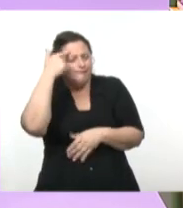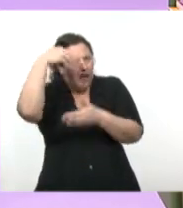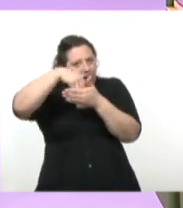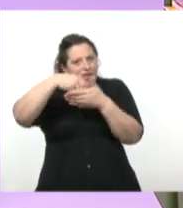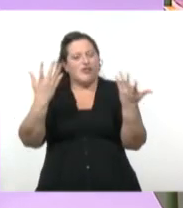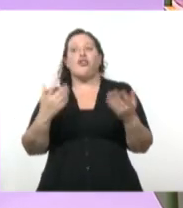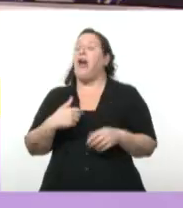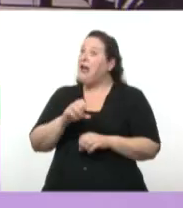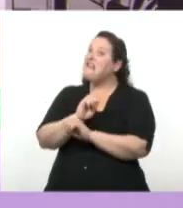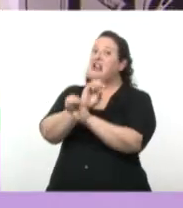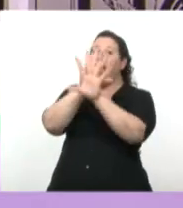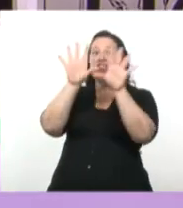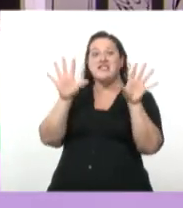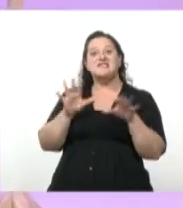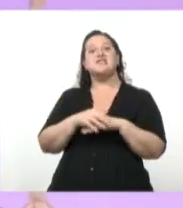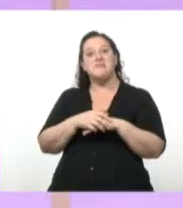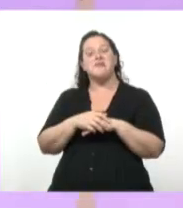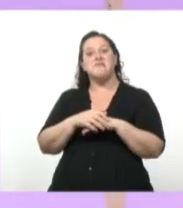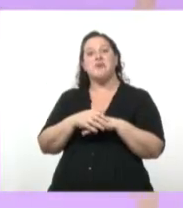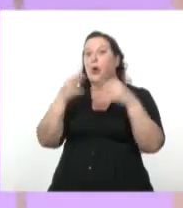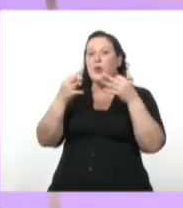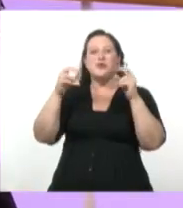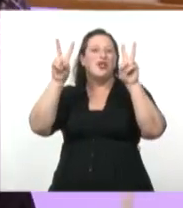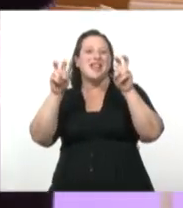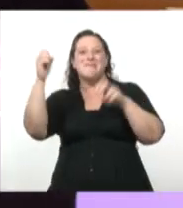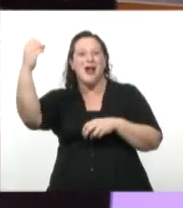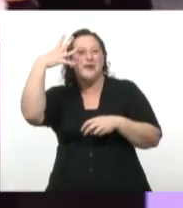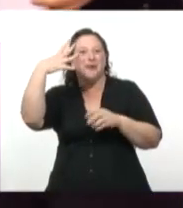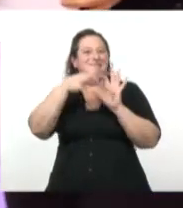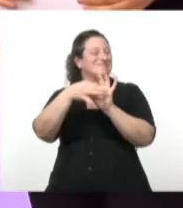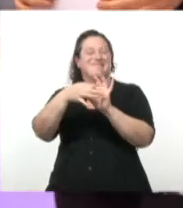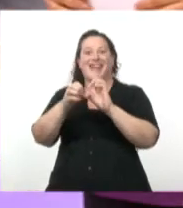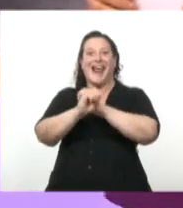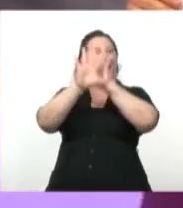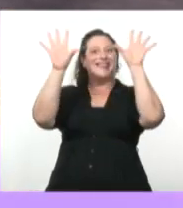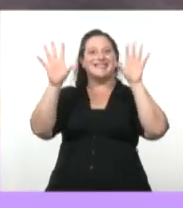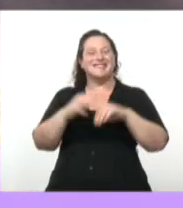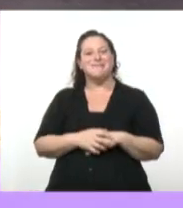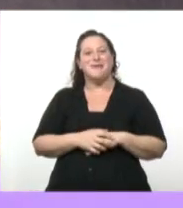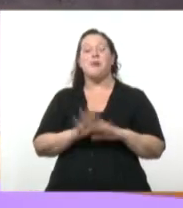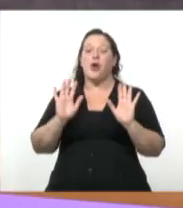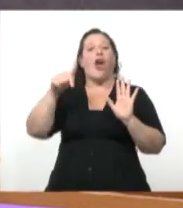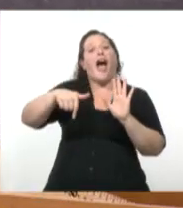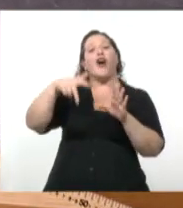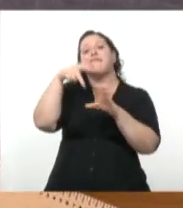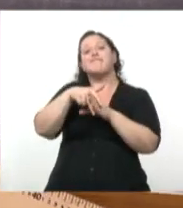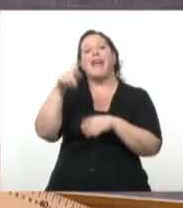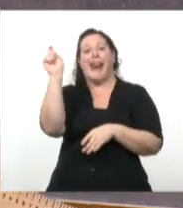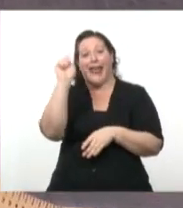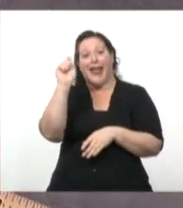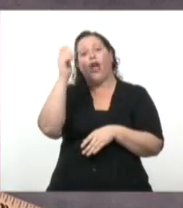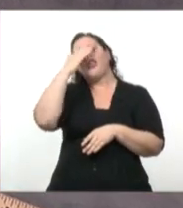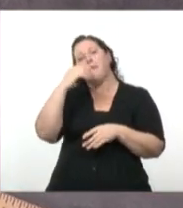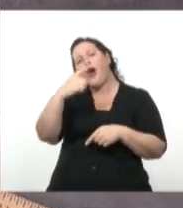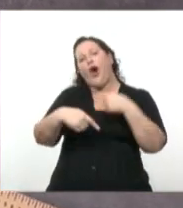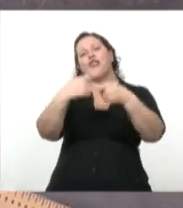clarísimo. Nos vamos al recreo con más artes visuales, más Westergel y